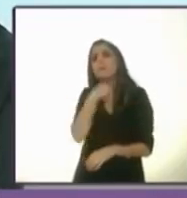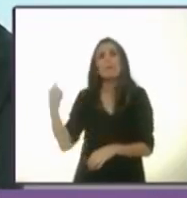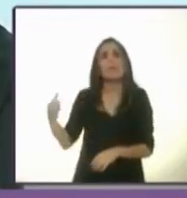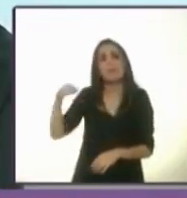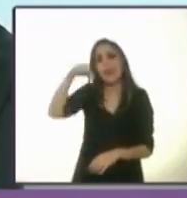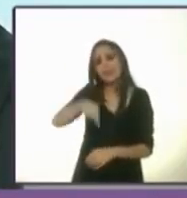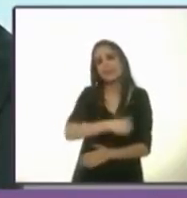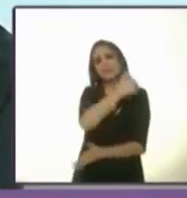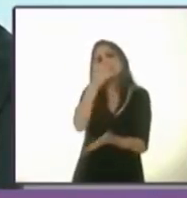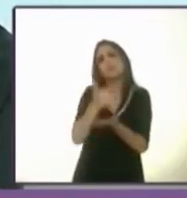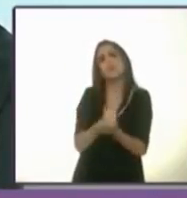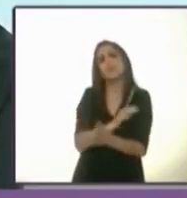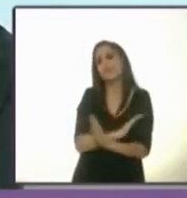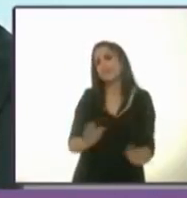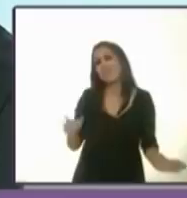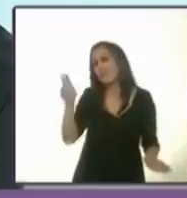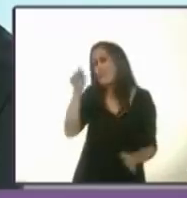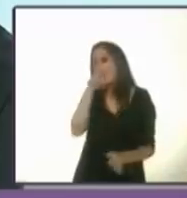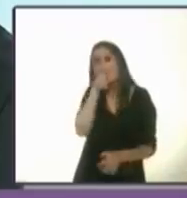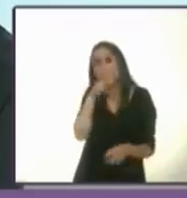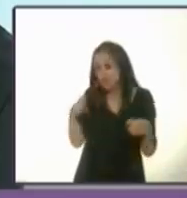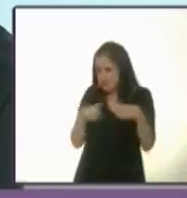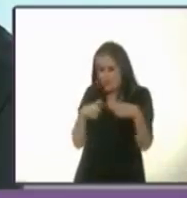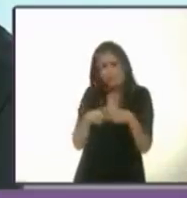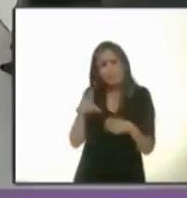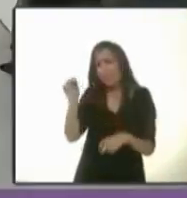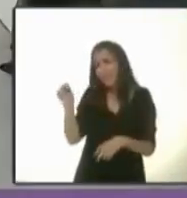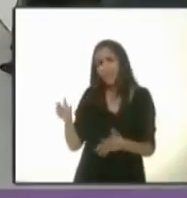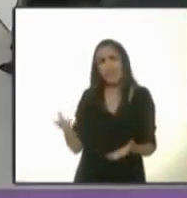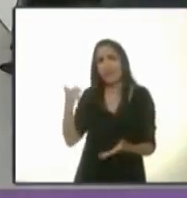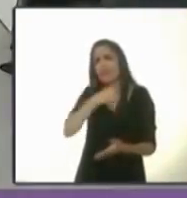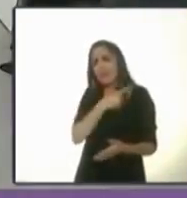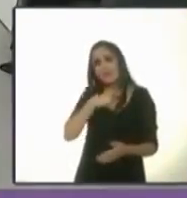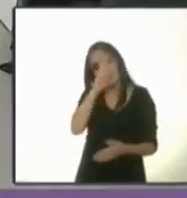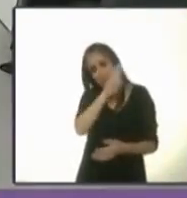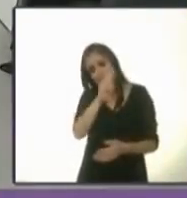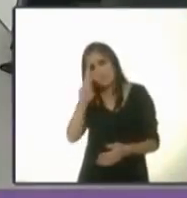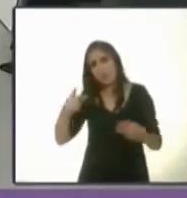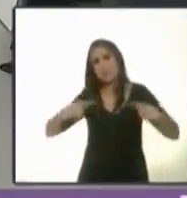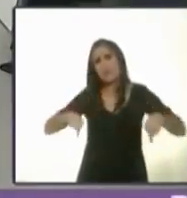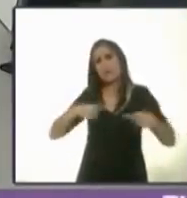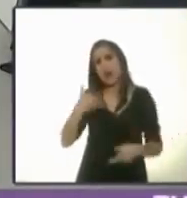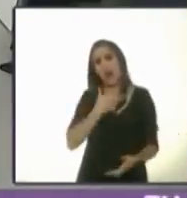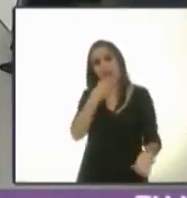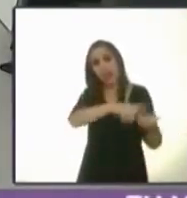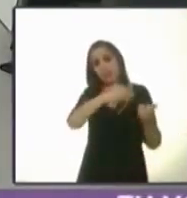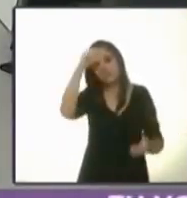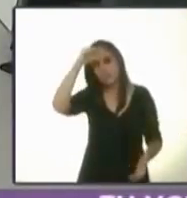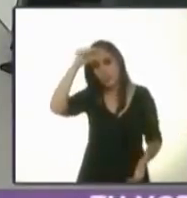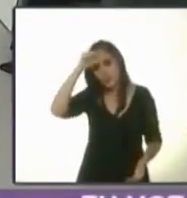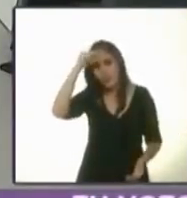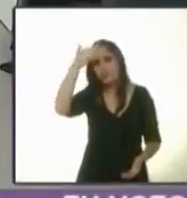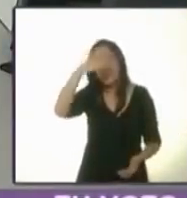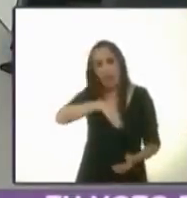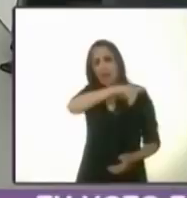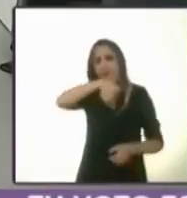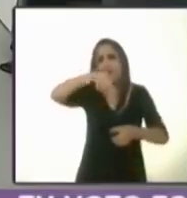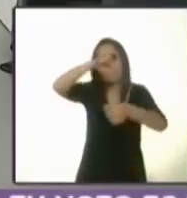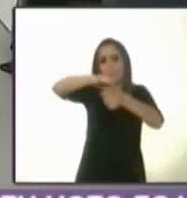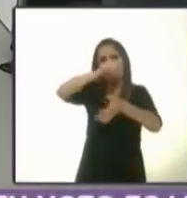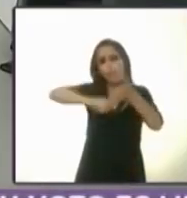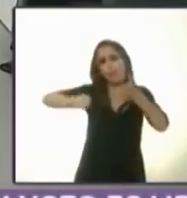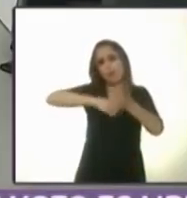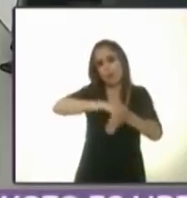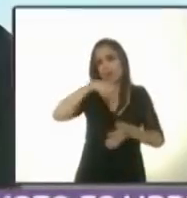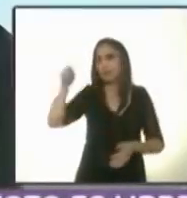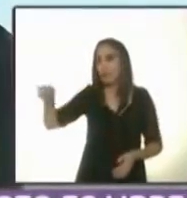ciudad. No estés nerviosa, no pasa nada. En esta ciudad hay que respetar la inteligencia de la gente. La gente sabe votar con razón. Lo que no se vale